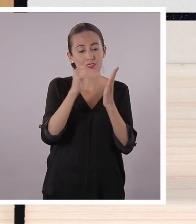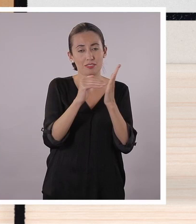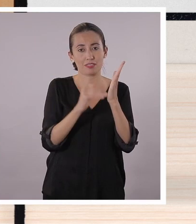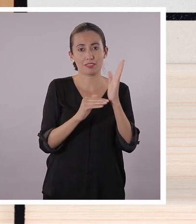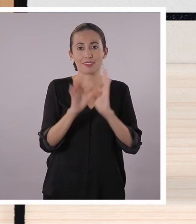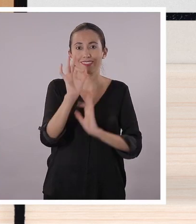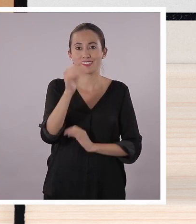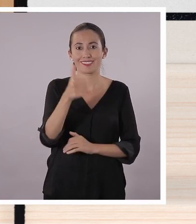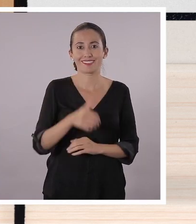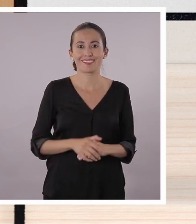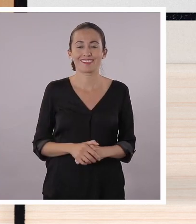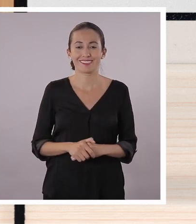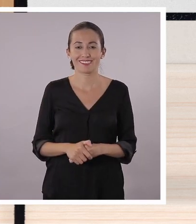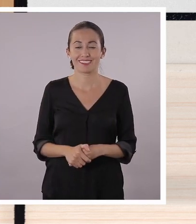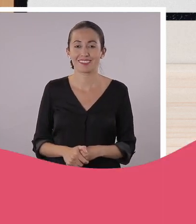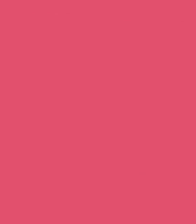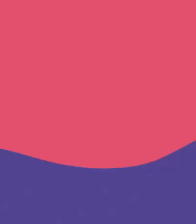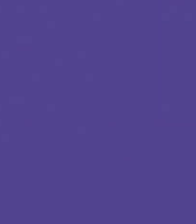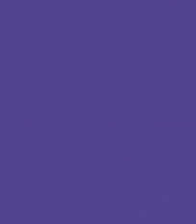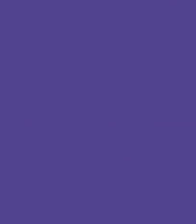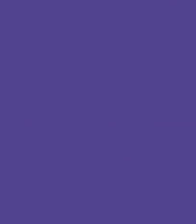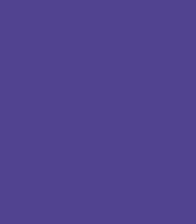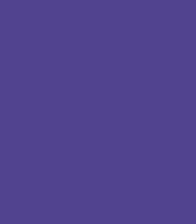van a hacer el guión para que nos salga muy bien.